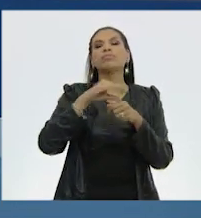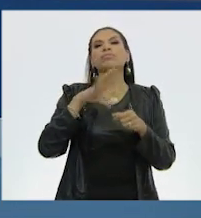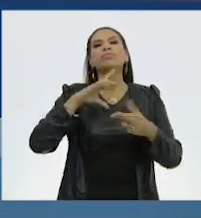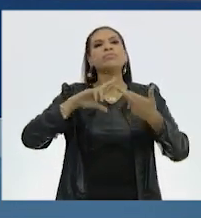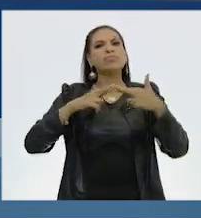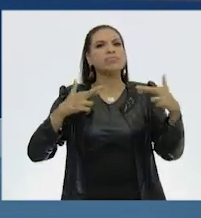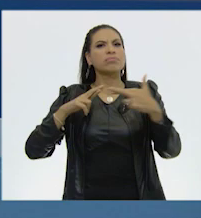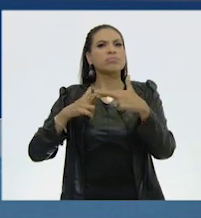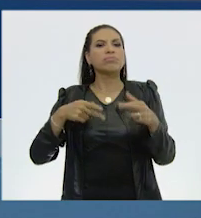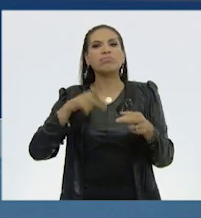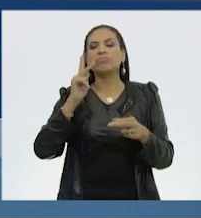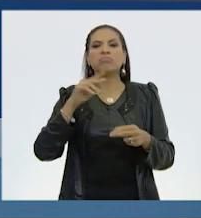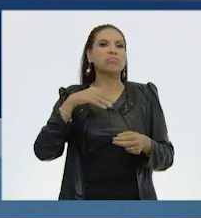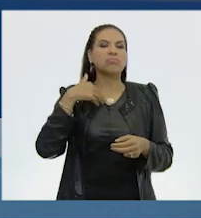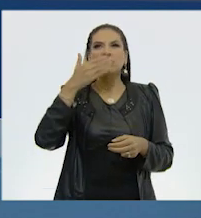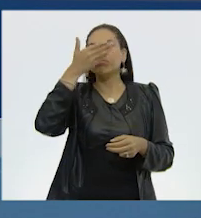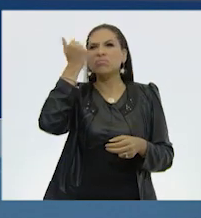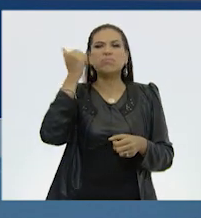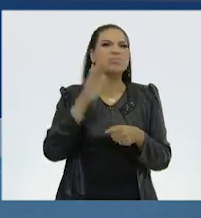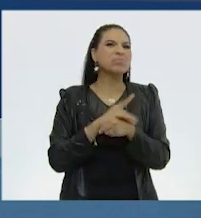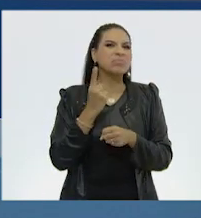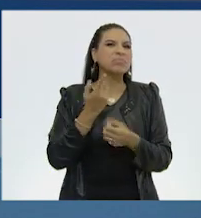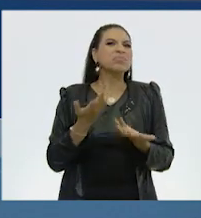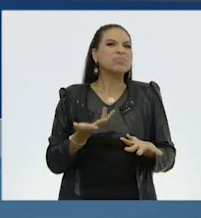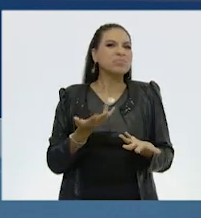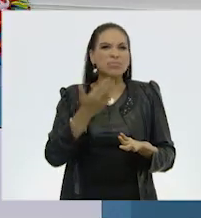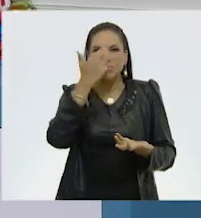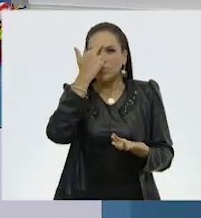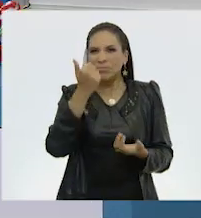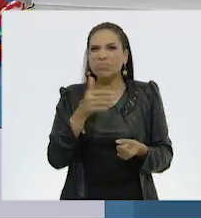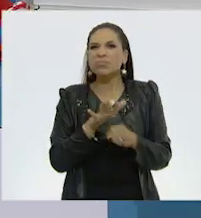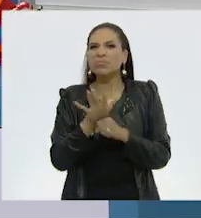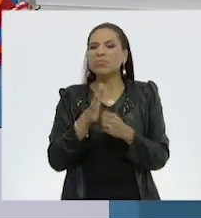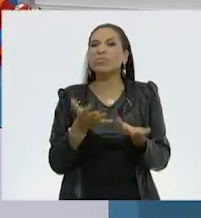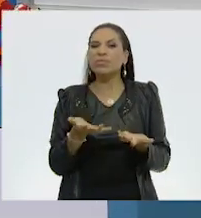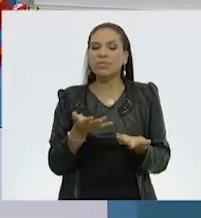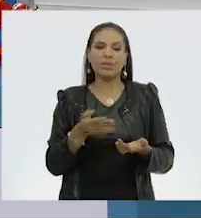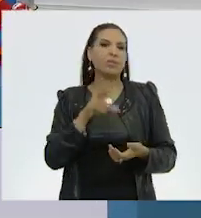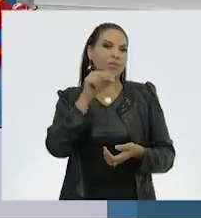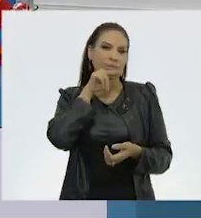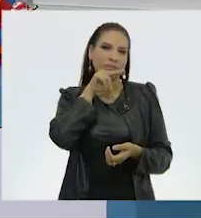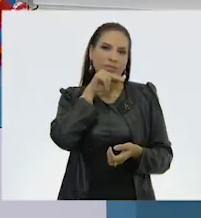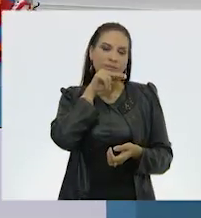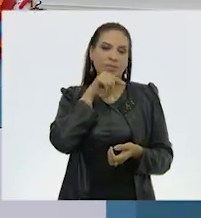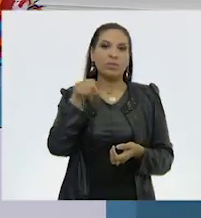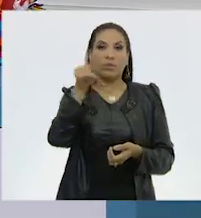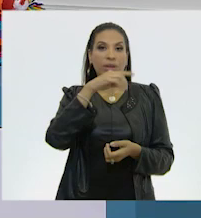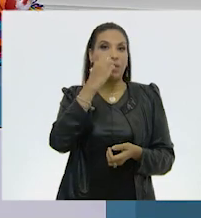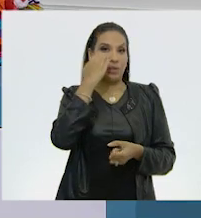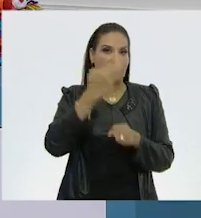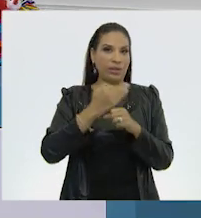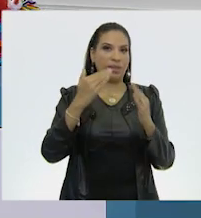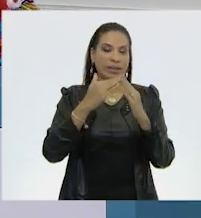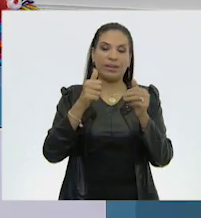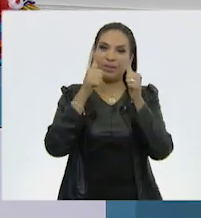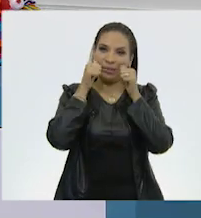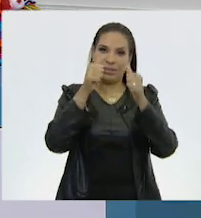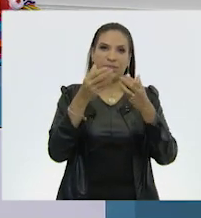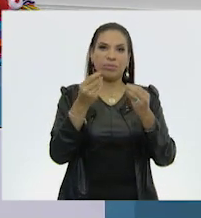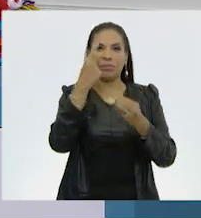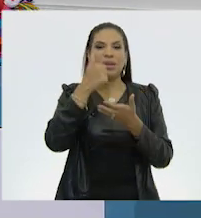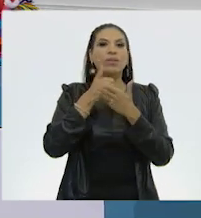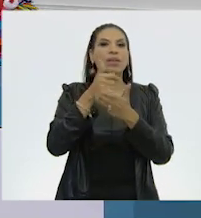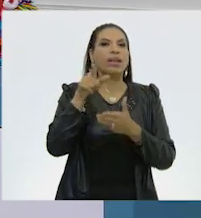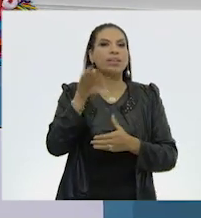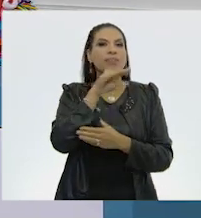relacionados, pero no encuentro la razón. Mira, no te preocupes, Tom. Y ustedes, estudiantes en casa, muy atentos. Para